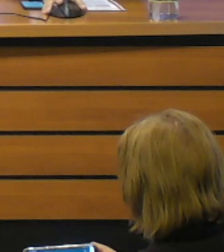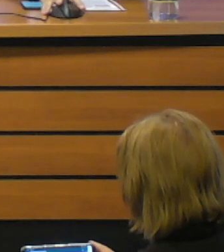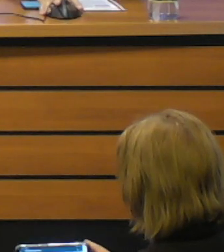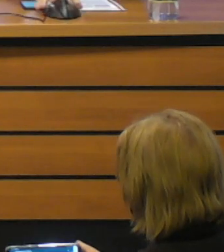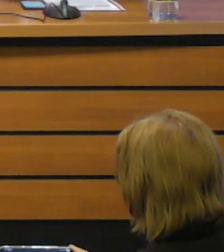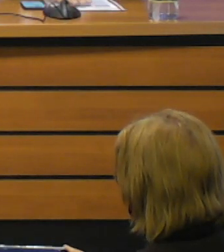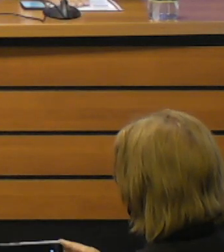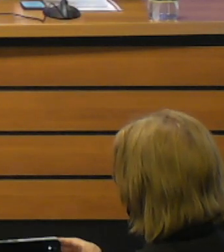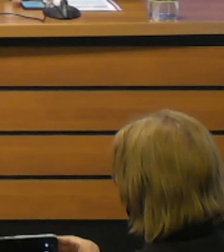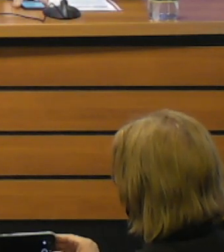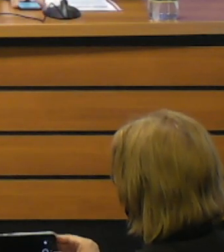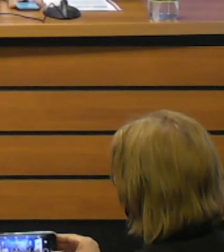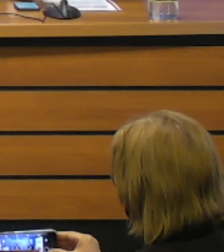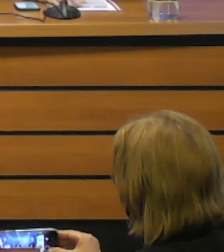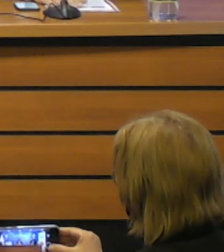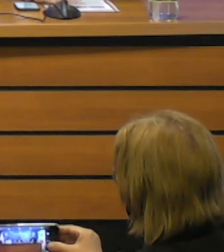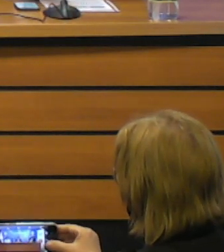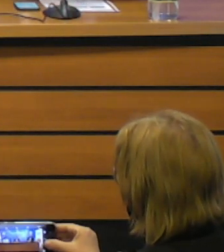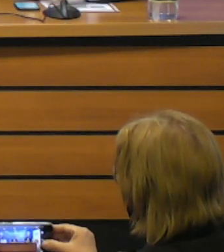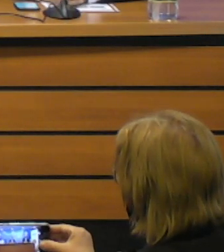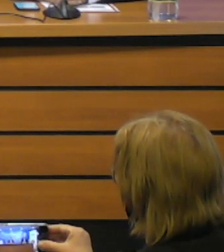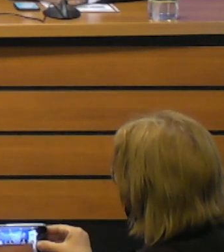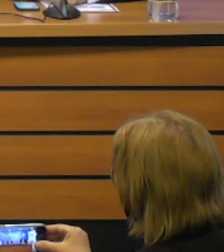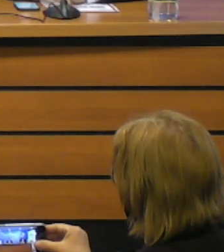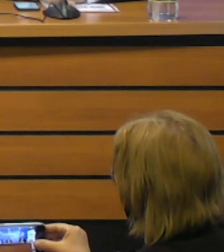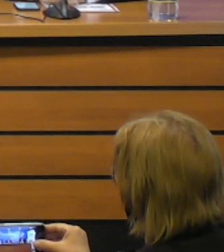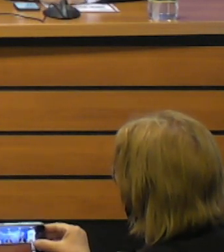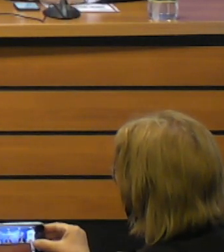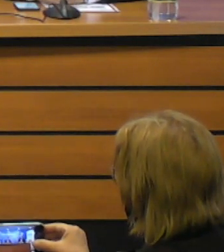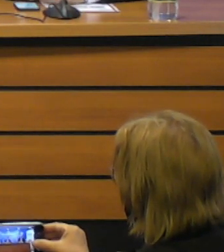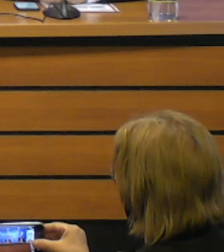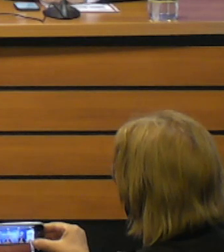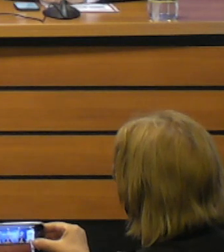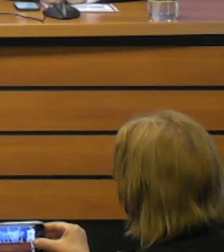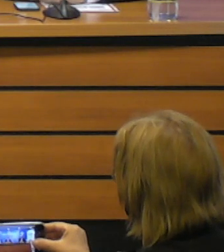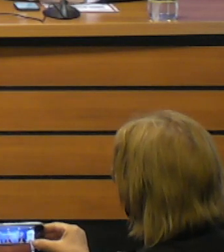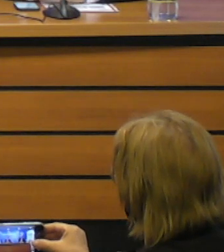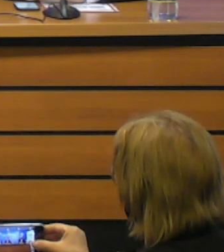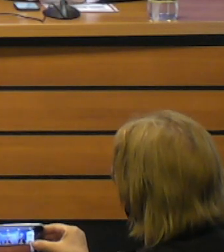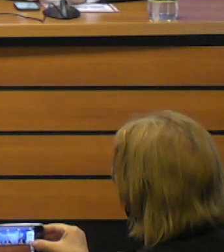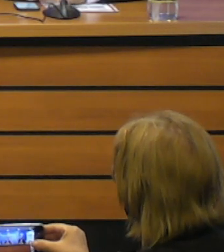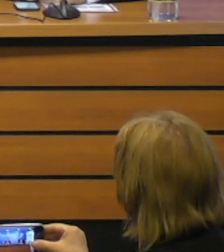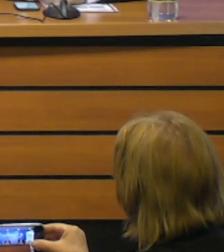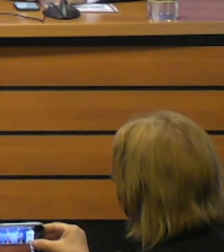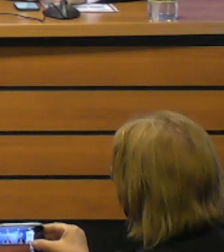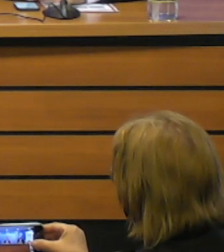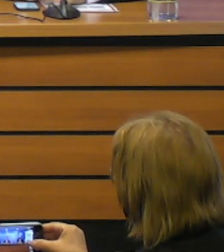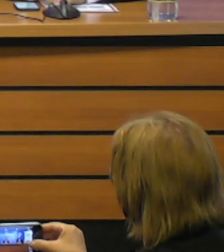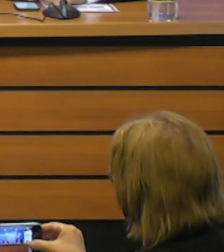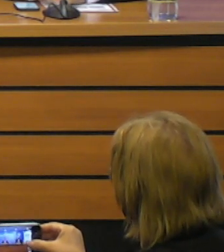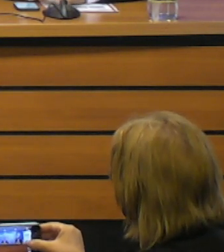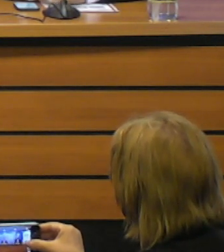Federico Dalmoud y Fabiana Conti. El Sistema Nacional de Emergencias presenta